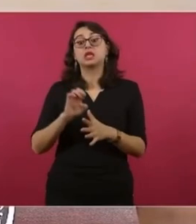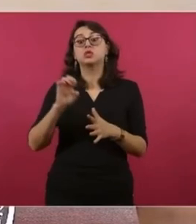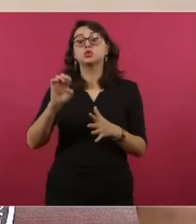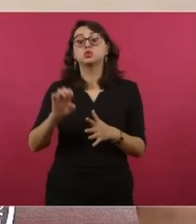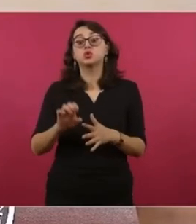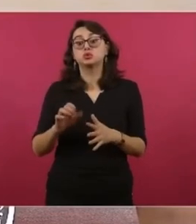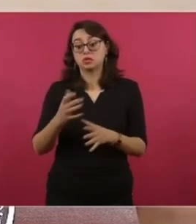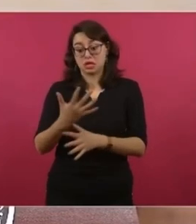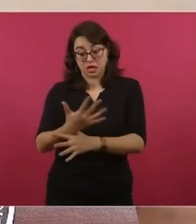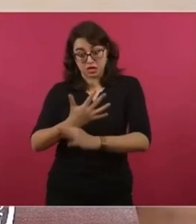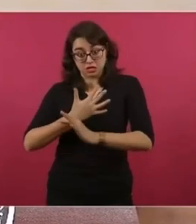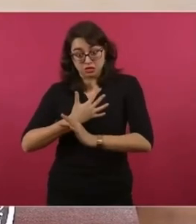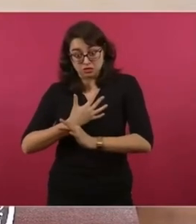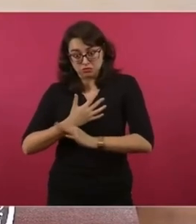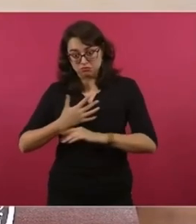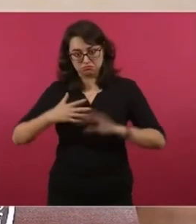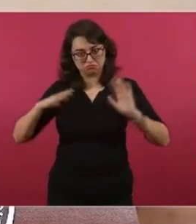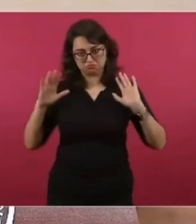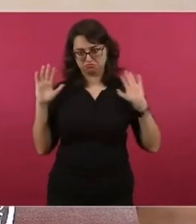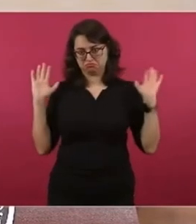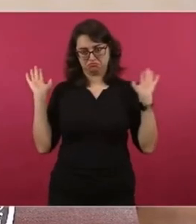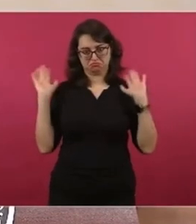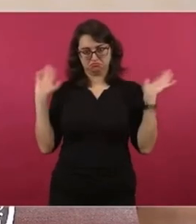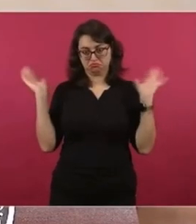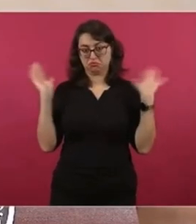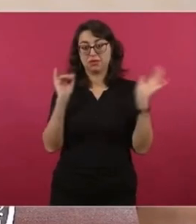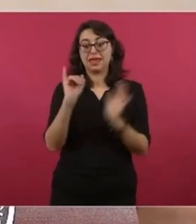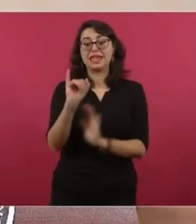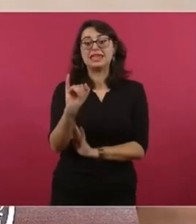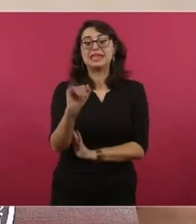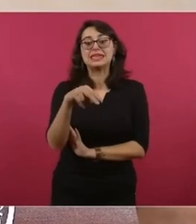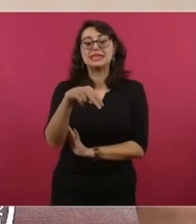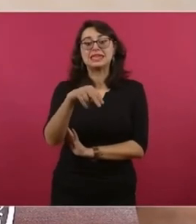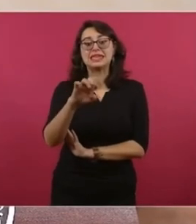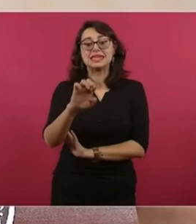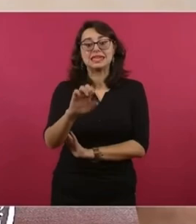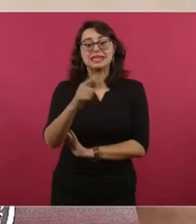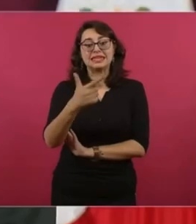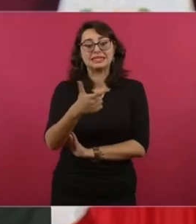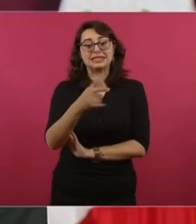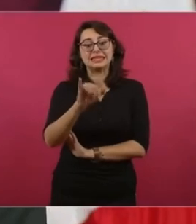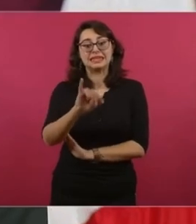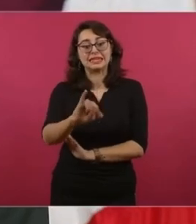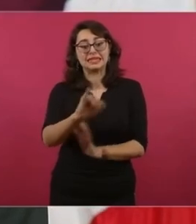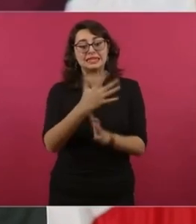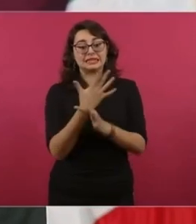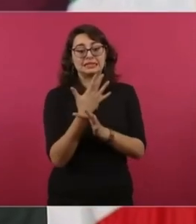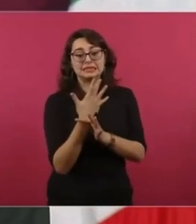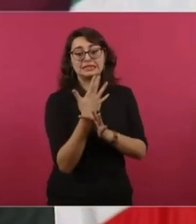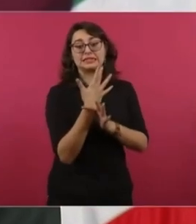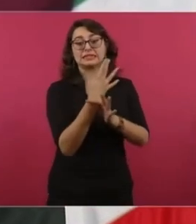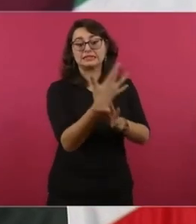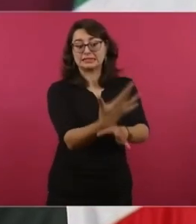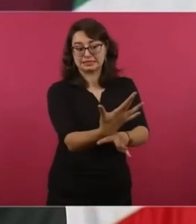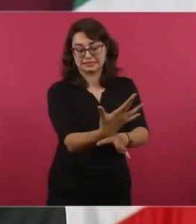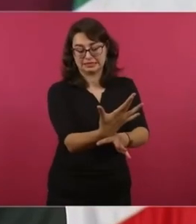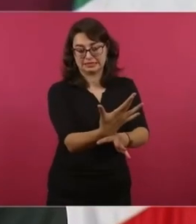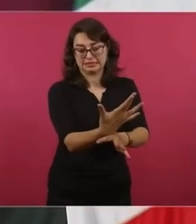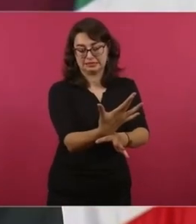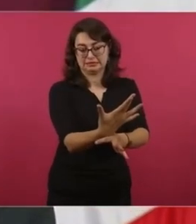El Inegi que hoy dio a conocer que está bajando la inflación en México,